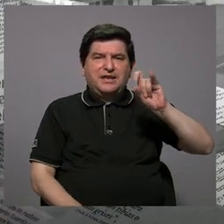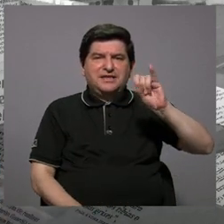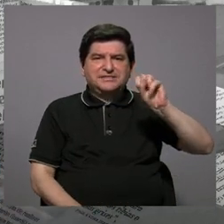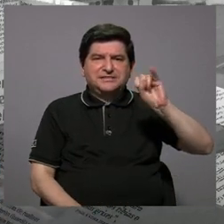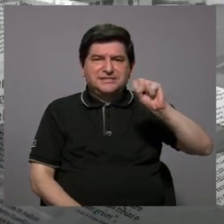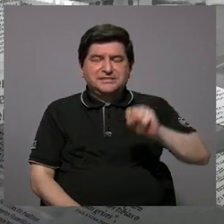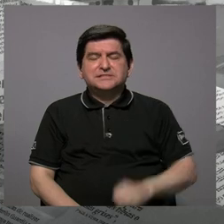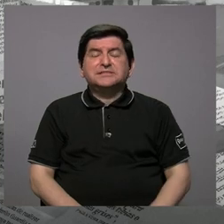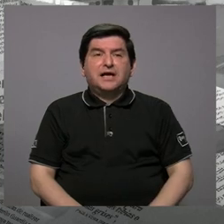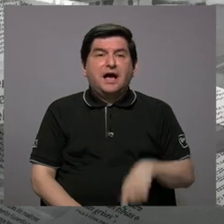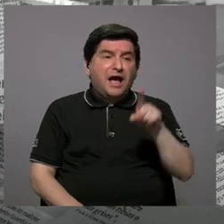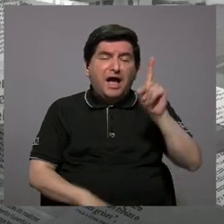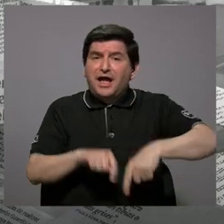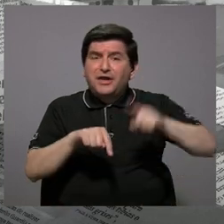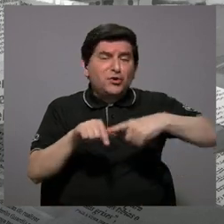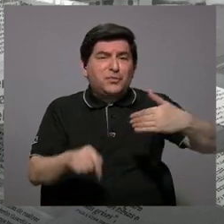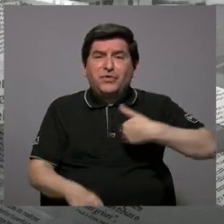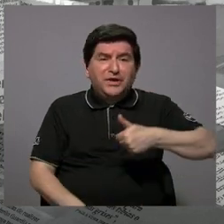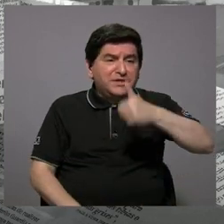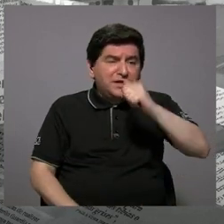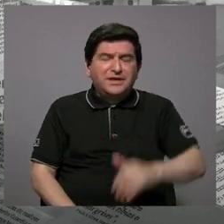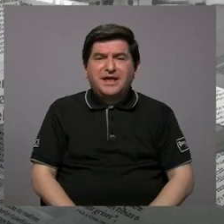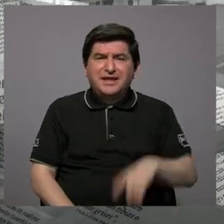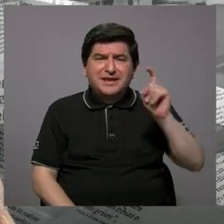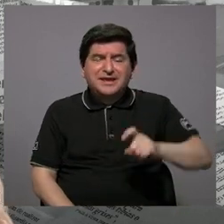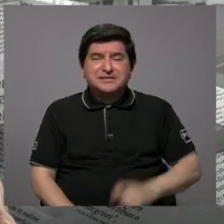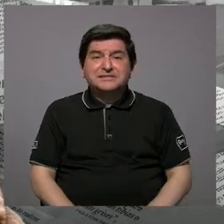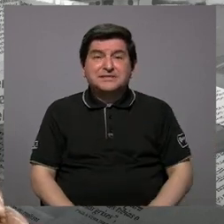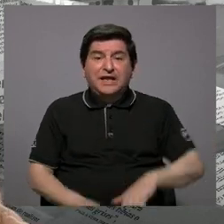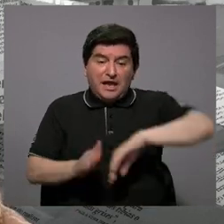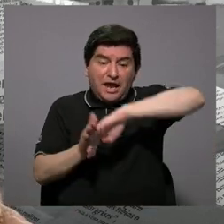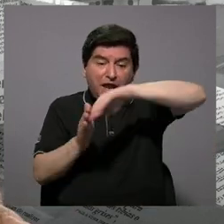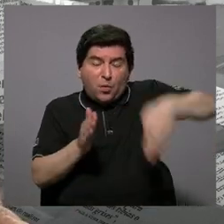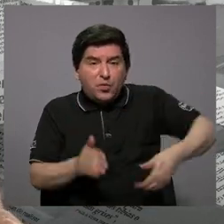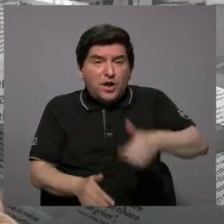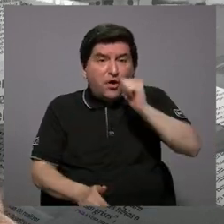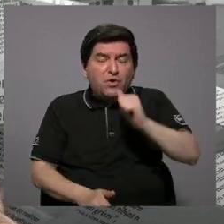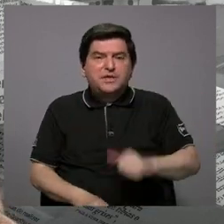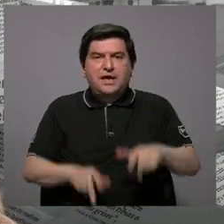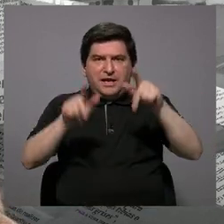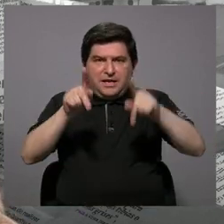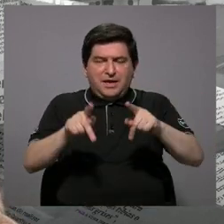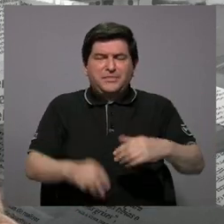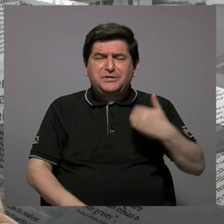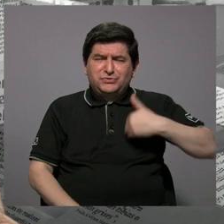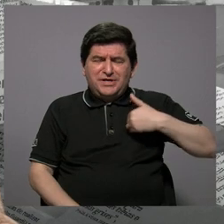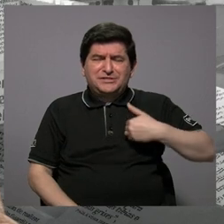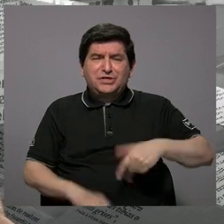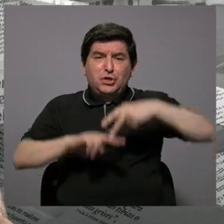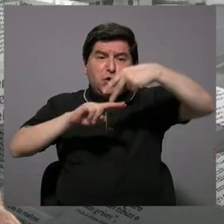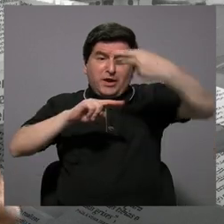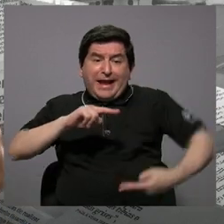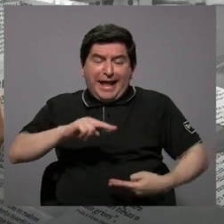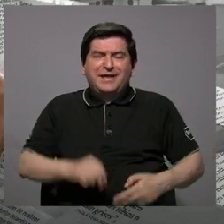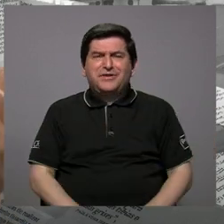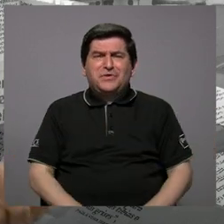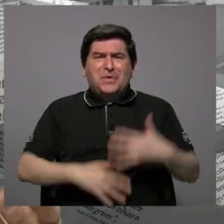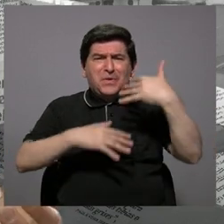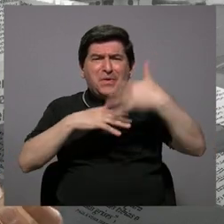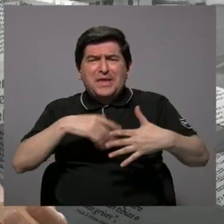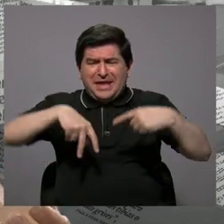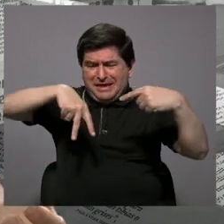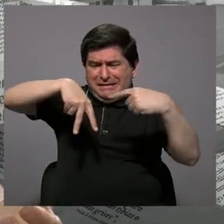por trasladar al señor para poderlo lavar con una olla de agua el señor se cayó una gran herida en su pierna es una